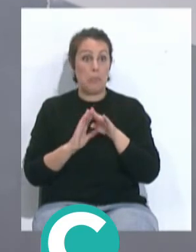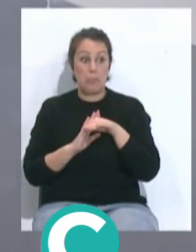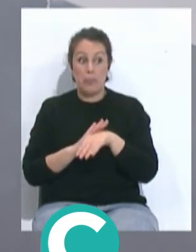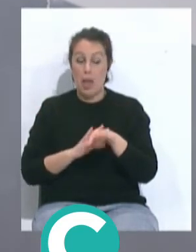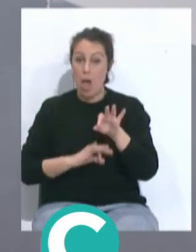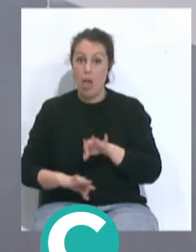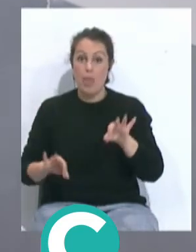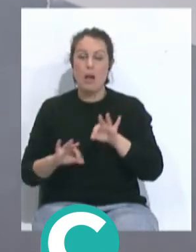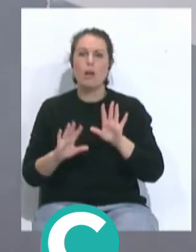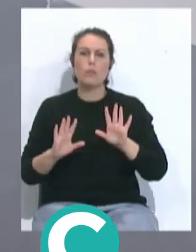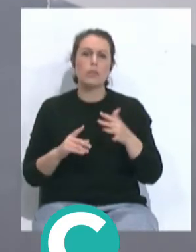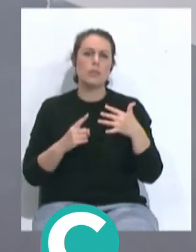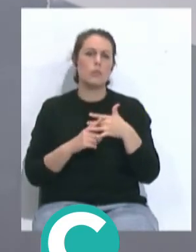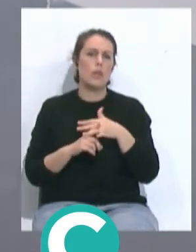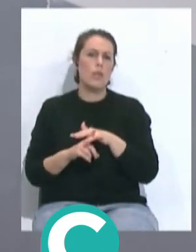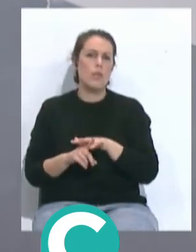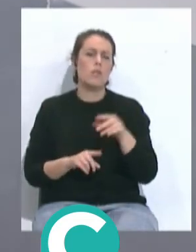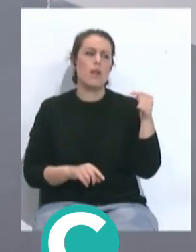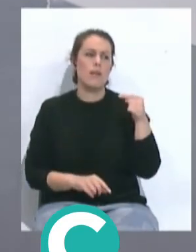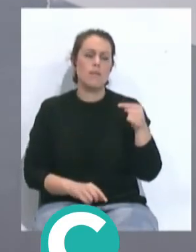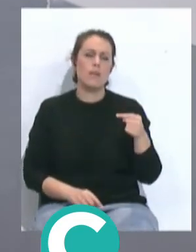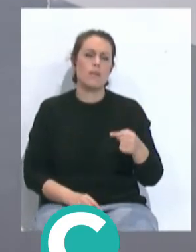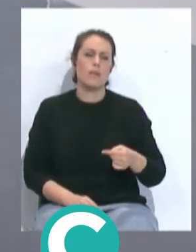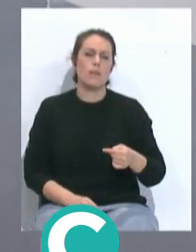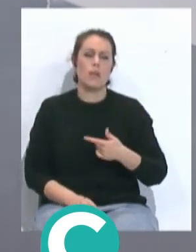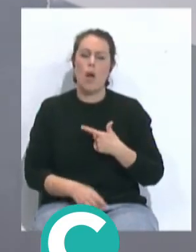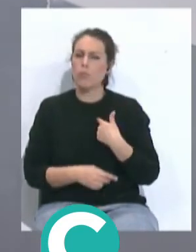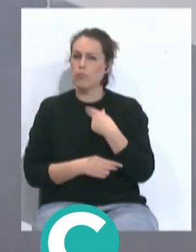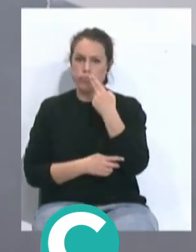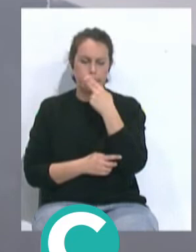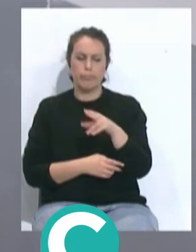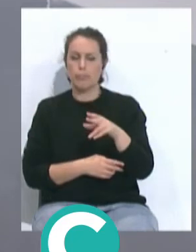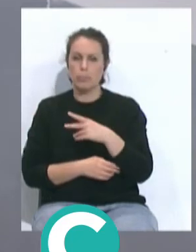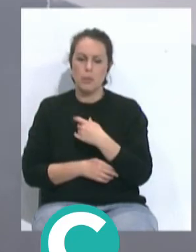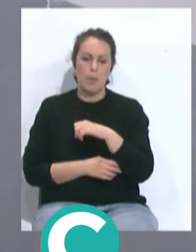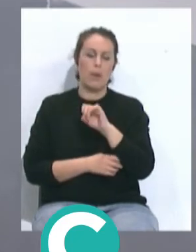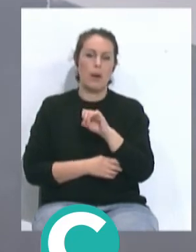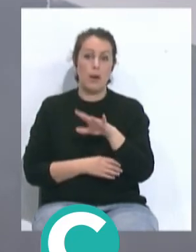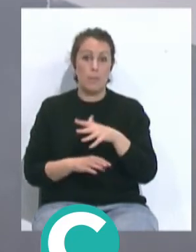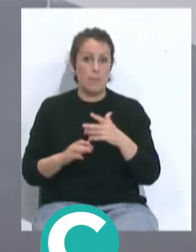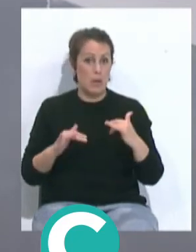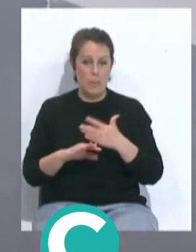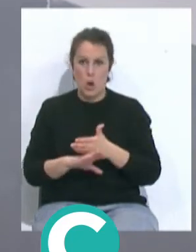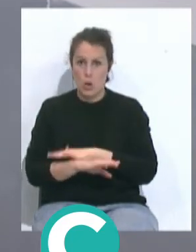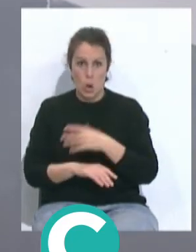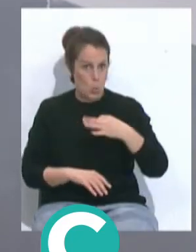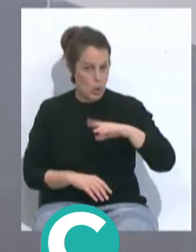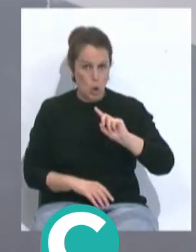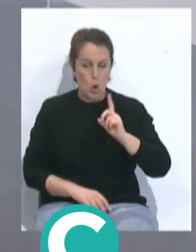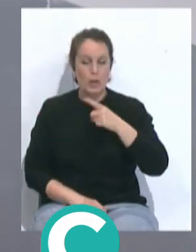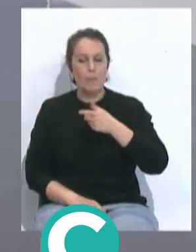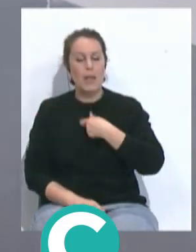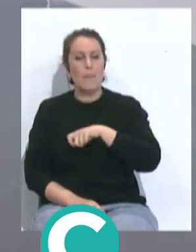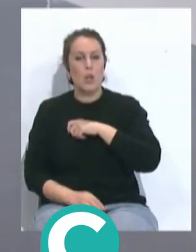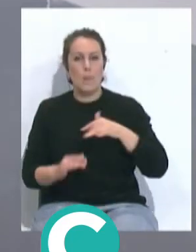abajo a pesar de todas estas circunstancias negativas, porque aquí no está solamente el partido del Mallorca, también está el partido del Español en el